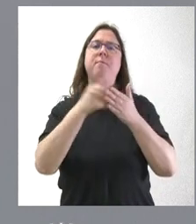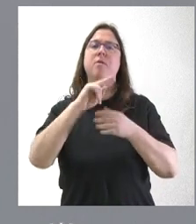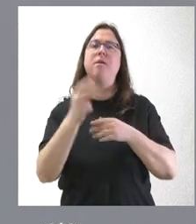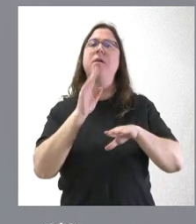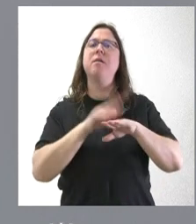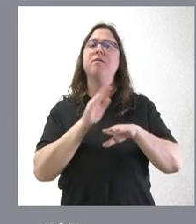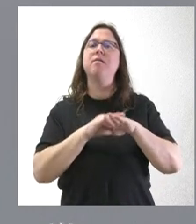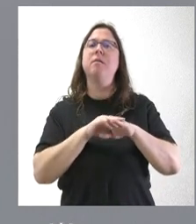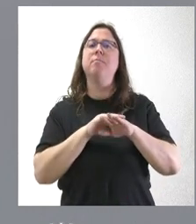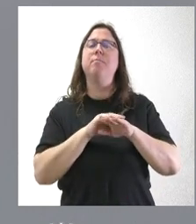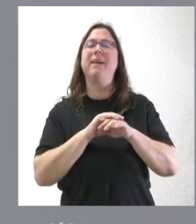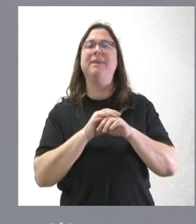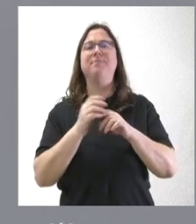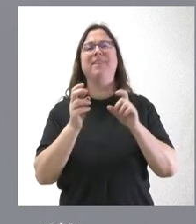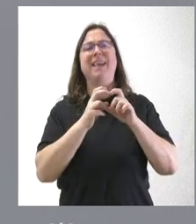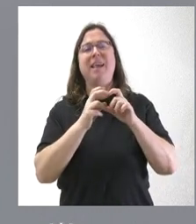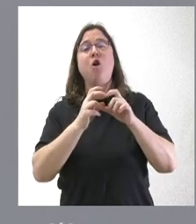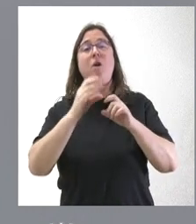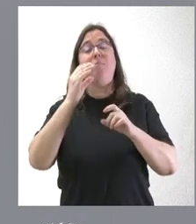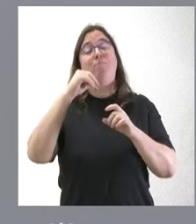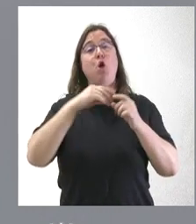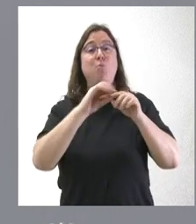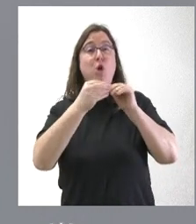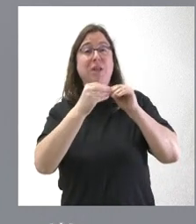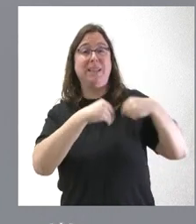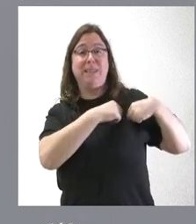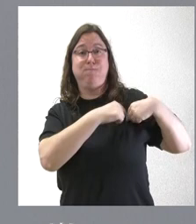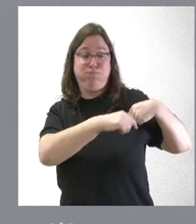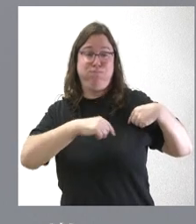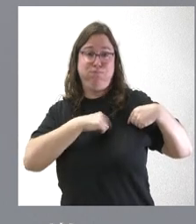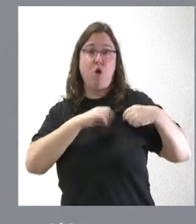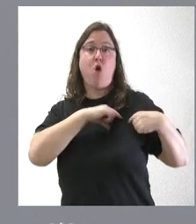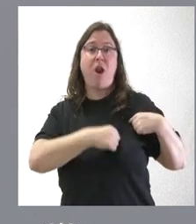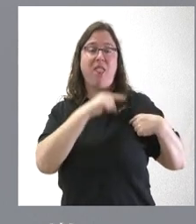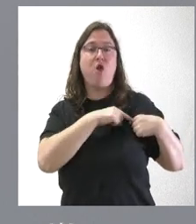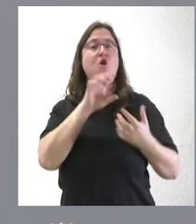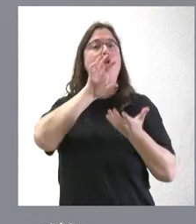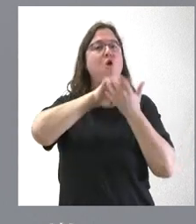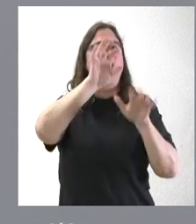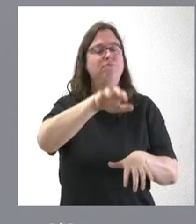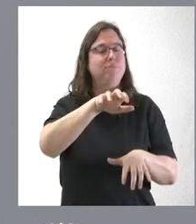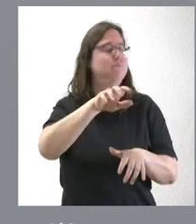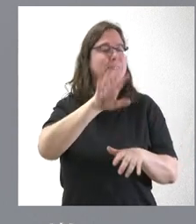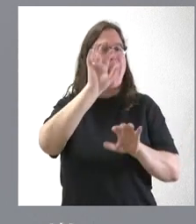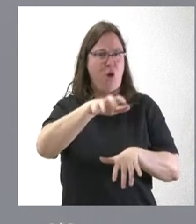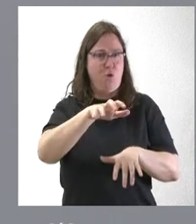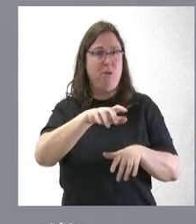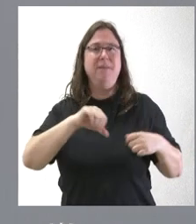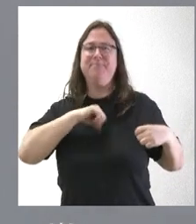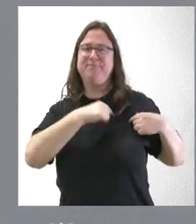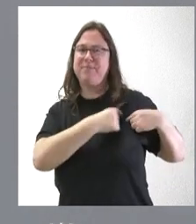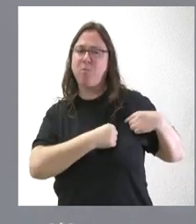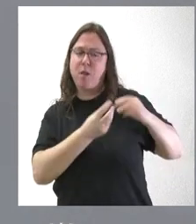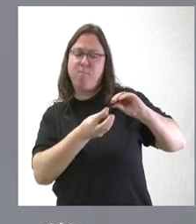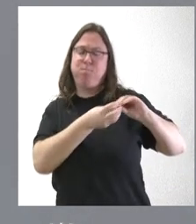endoprótesis coronarias en el Complejo Universitario de León. Se trata de estas patologías coronarias que requieren este tipo de